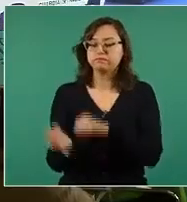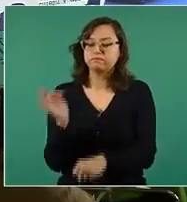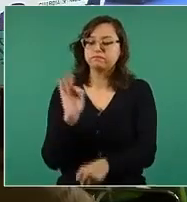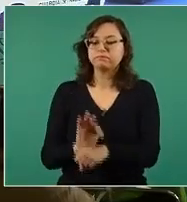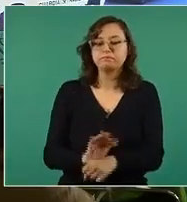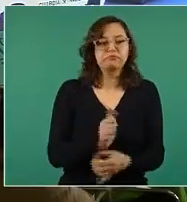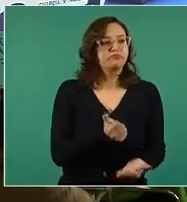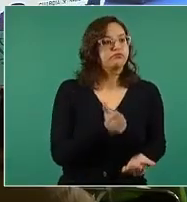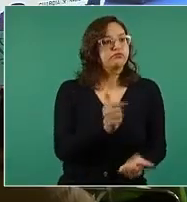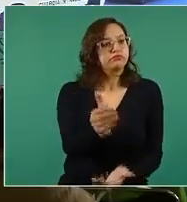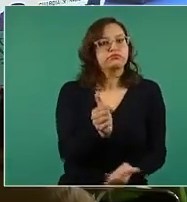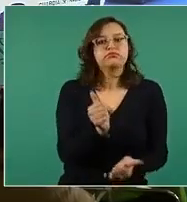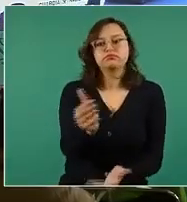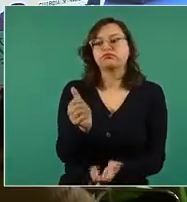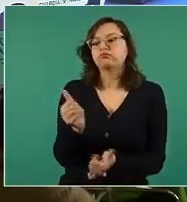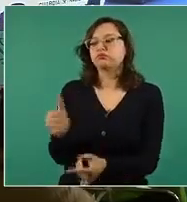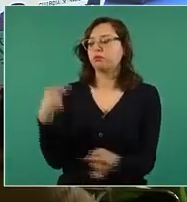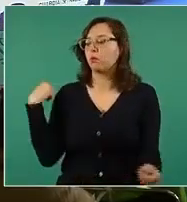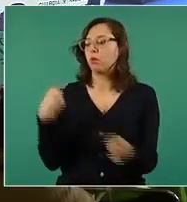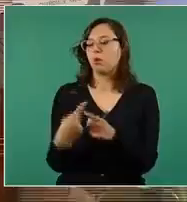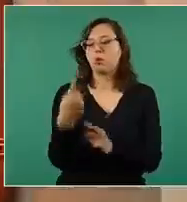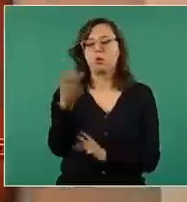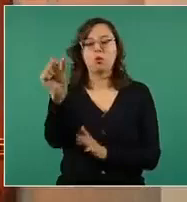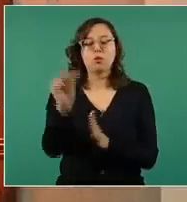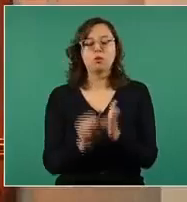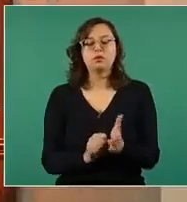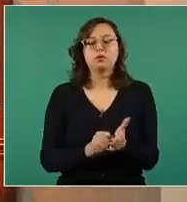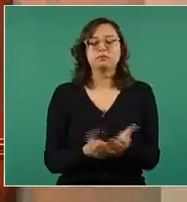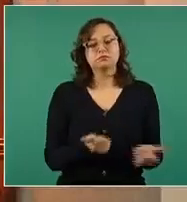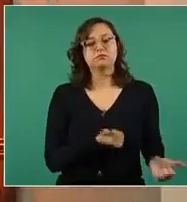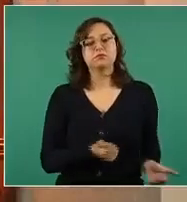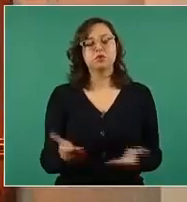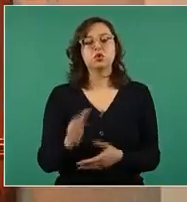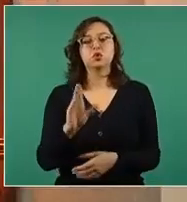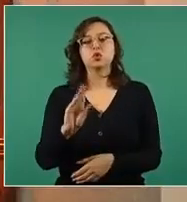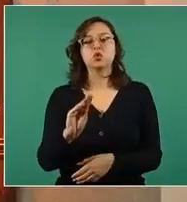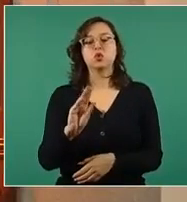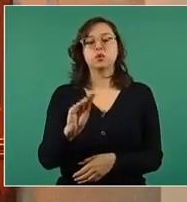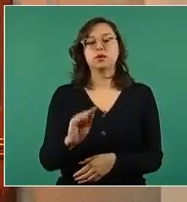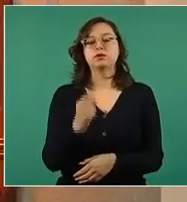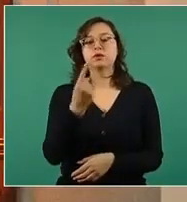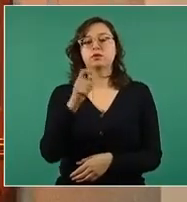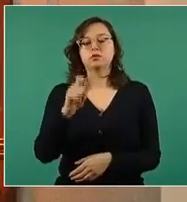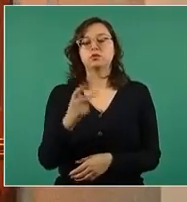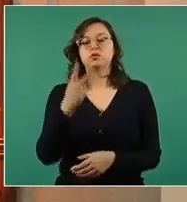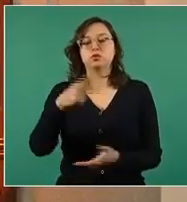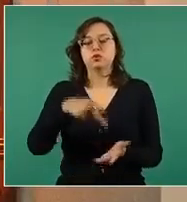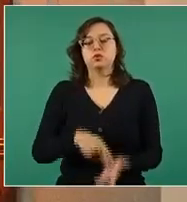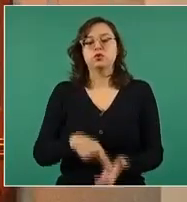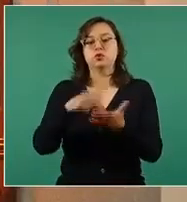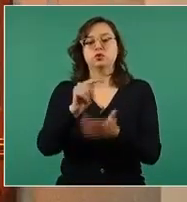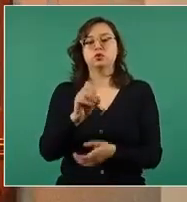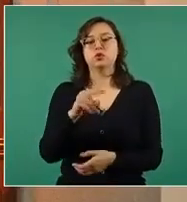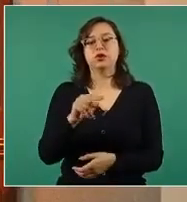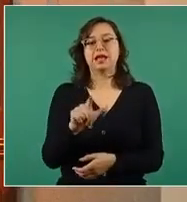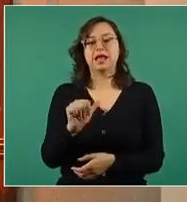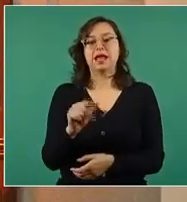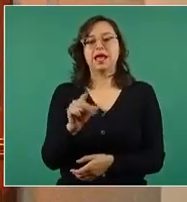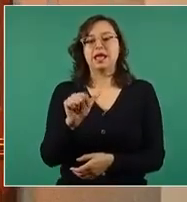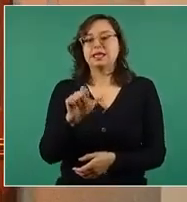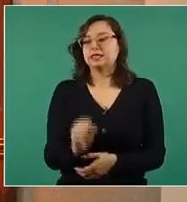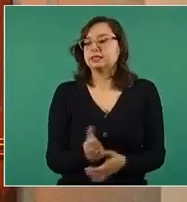mes se transportaron 91.2 toneladas, esto en cuatro viajes de Lázaro Cárdenas al